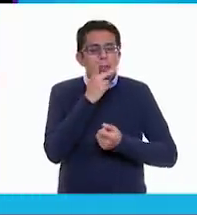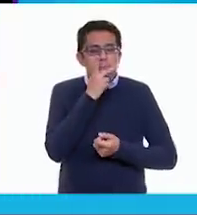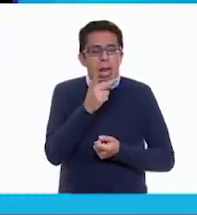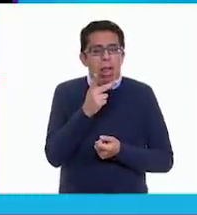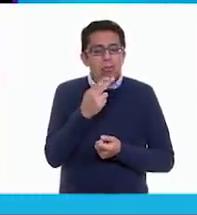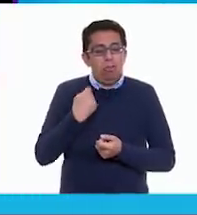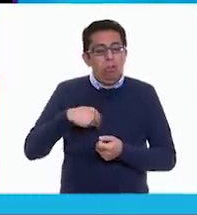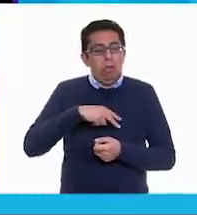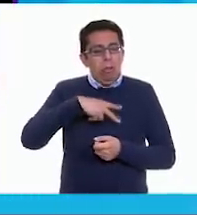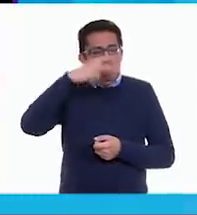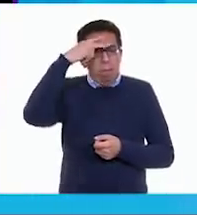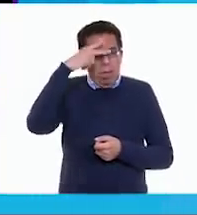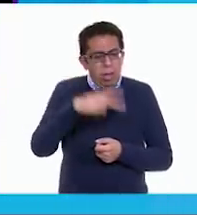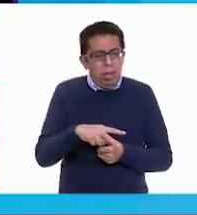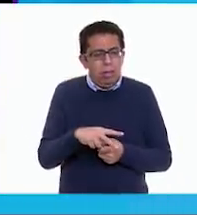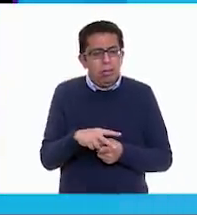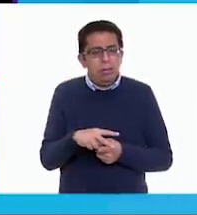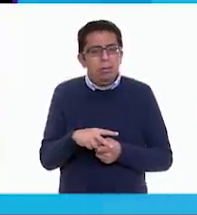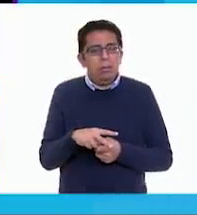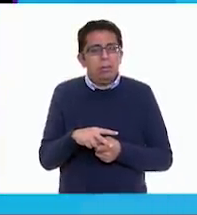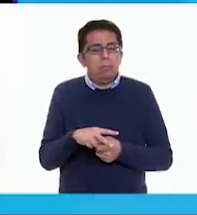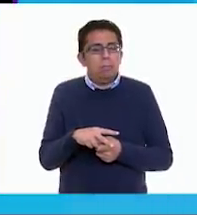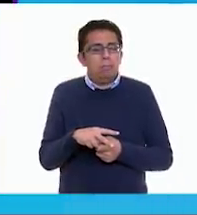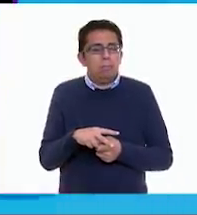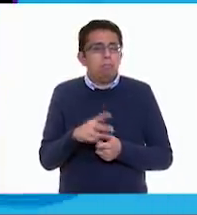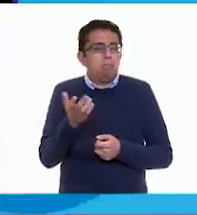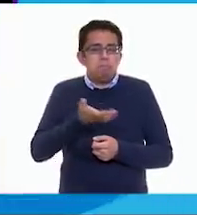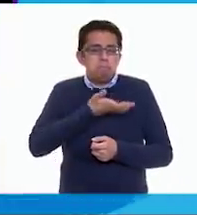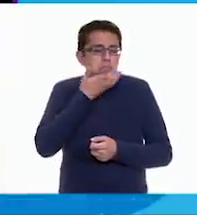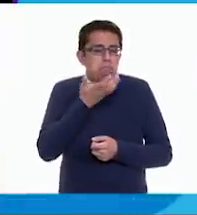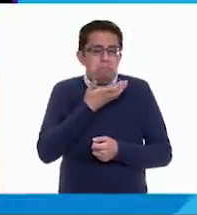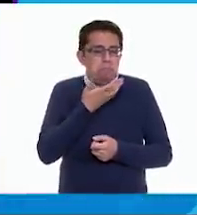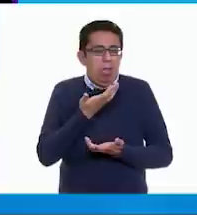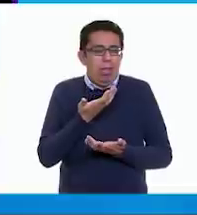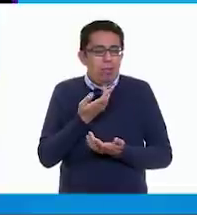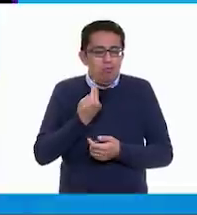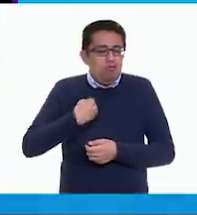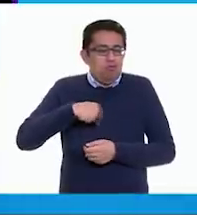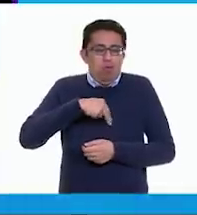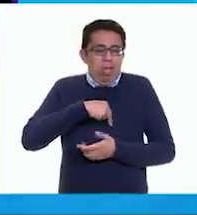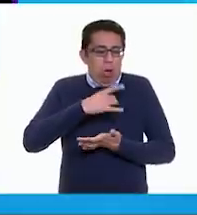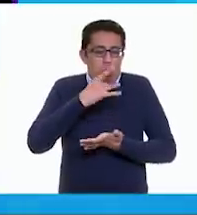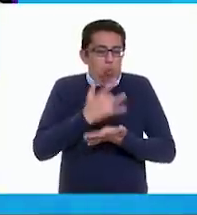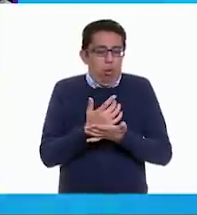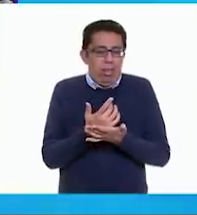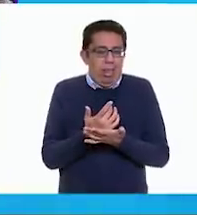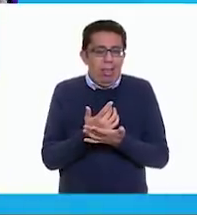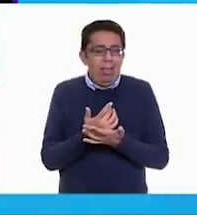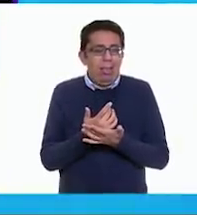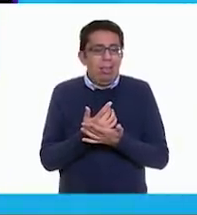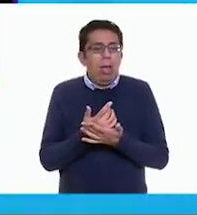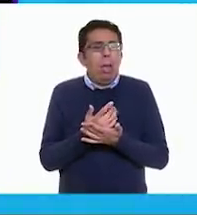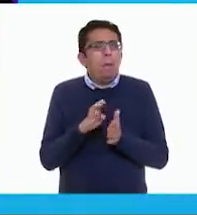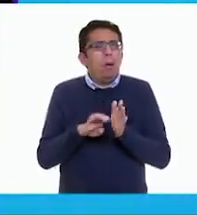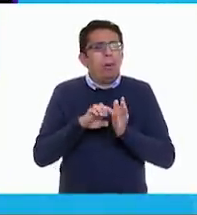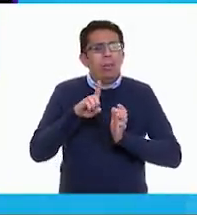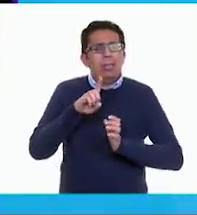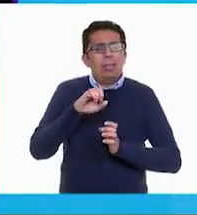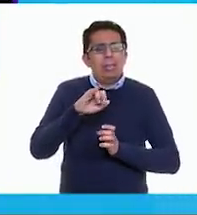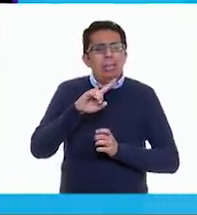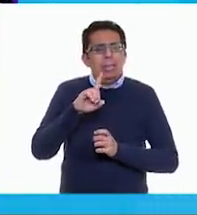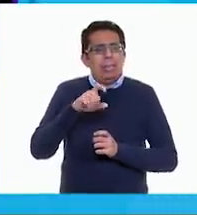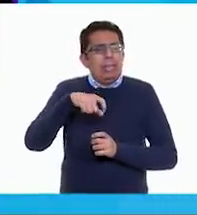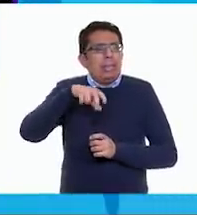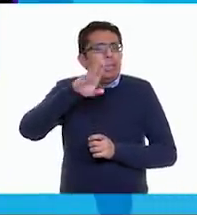nosotros los mexicanos les hemos puesto nuestro toque, convirtiéndolas en palabras únicas. Por ejemplo, disque. ¿Qué significa?